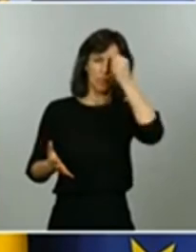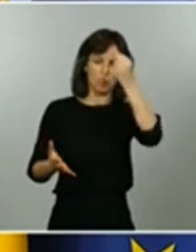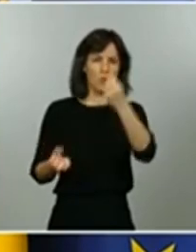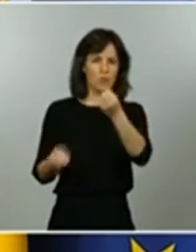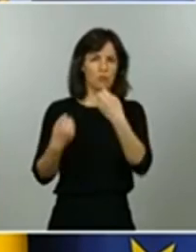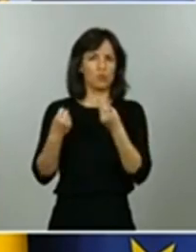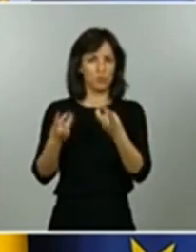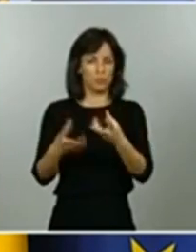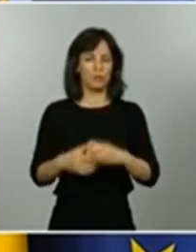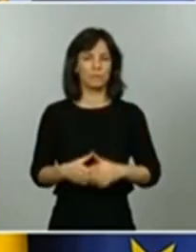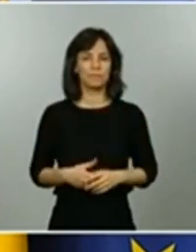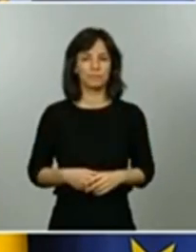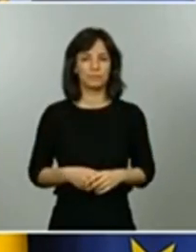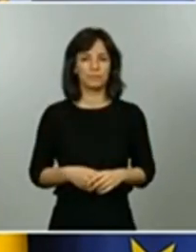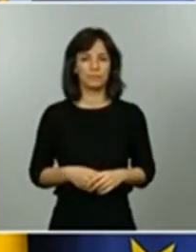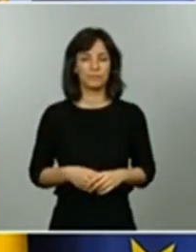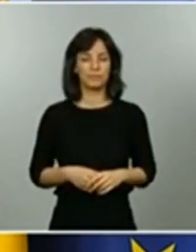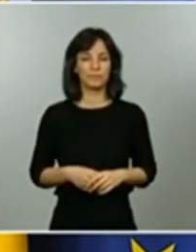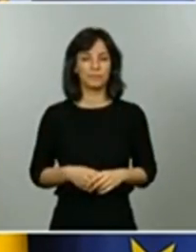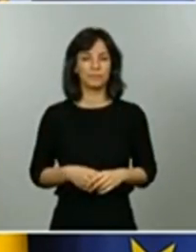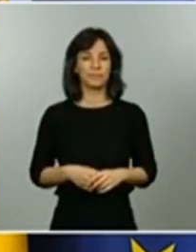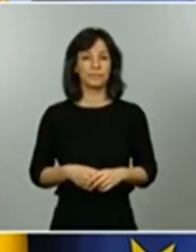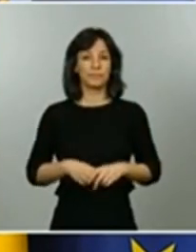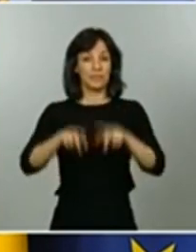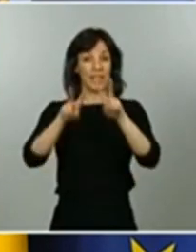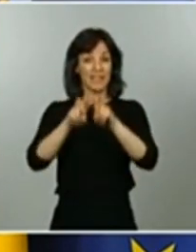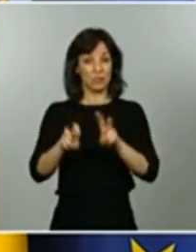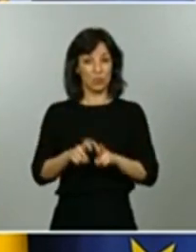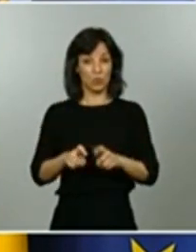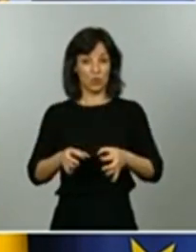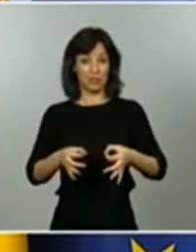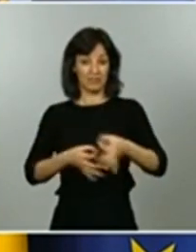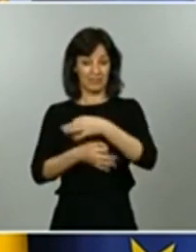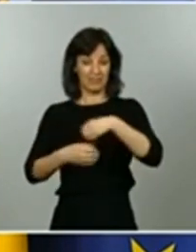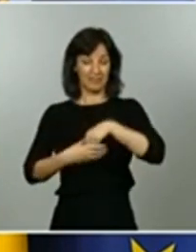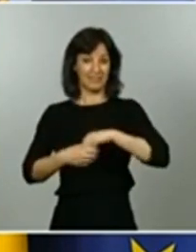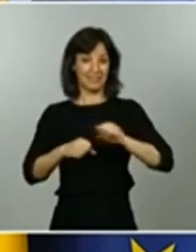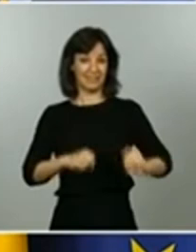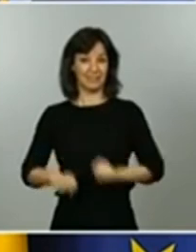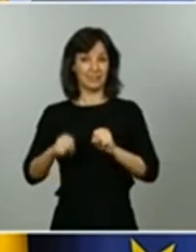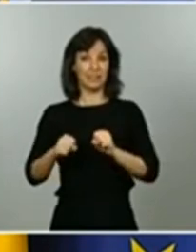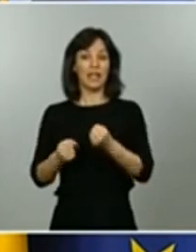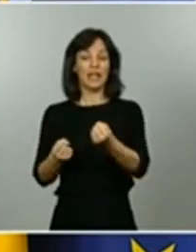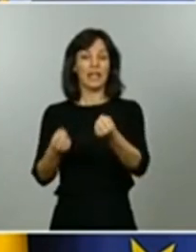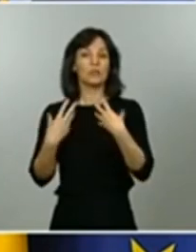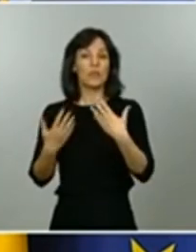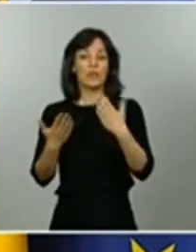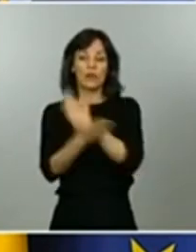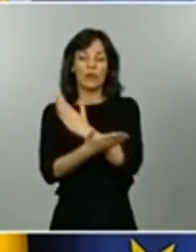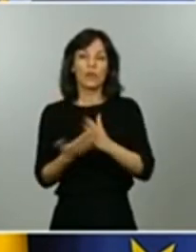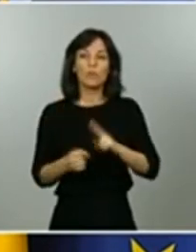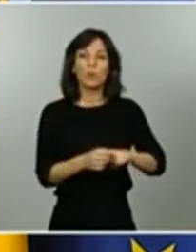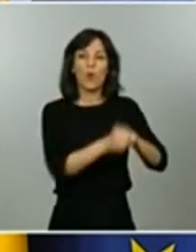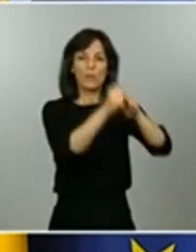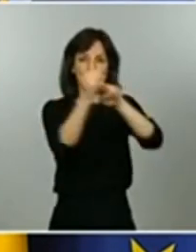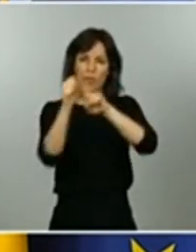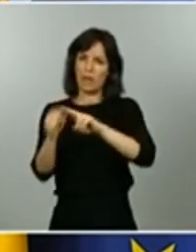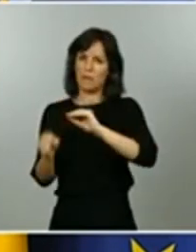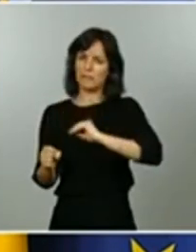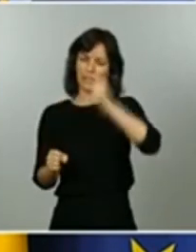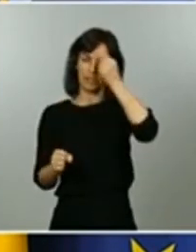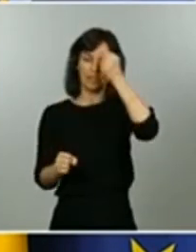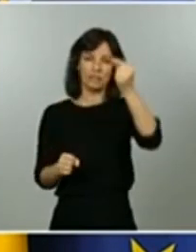seroprevalencia que se van a dar con resultados por provincia con mucha fiabilidad nos van a permitir conocer si alguna provincia